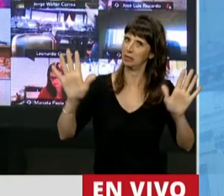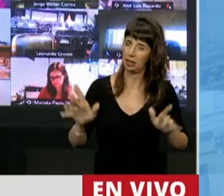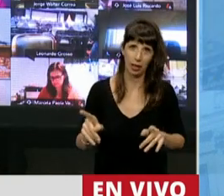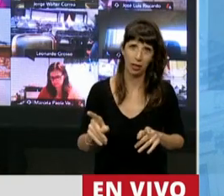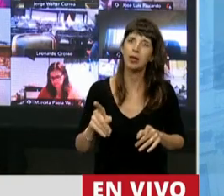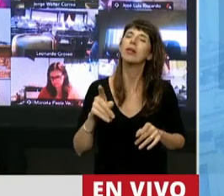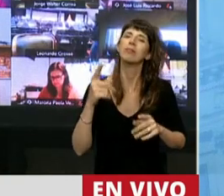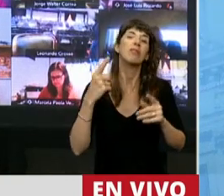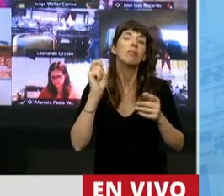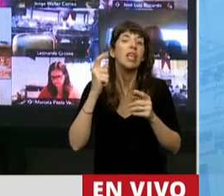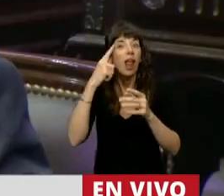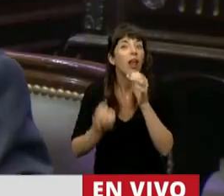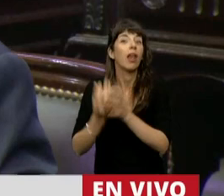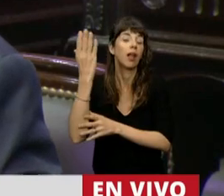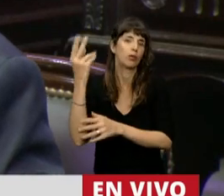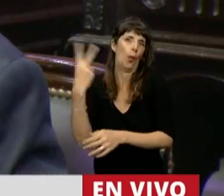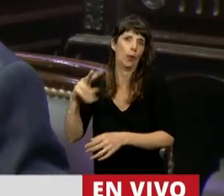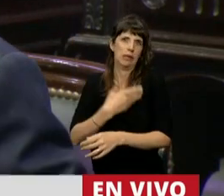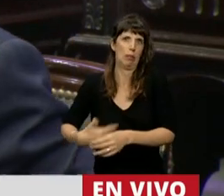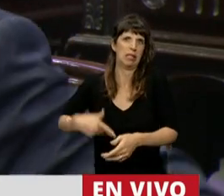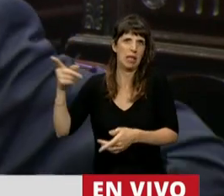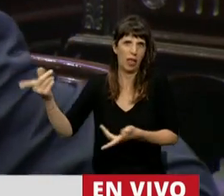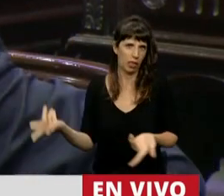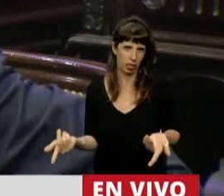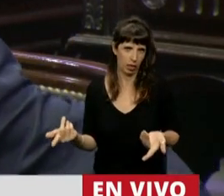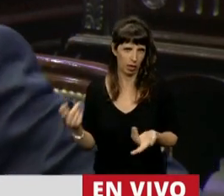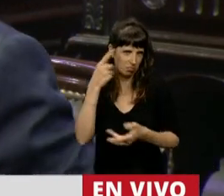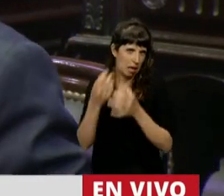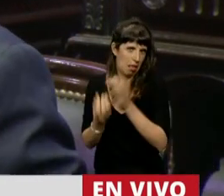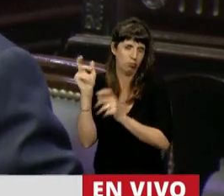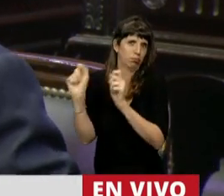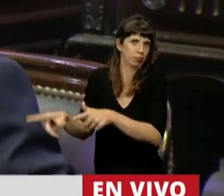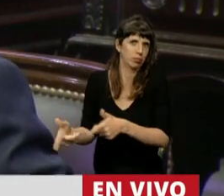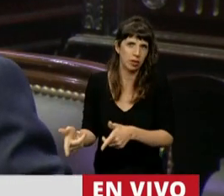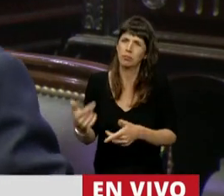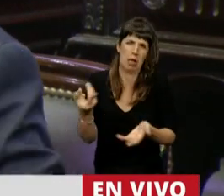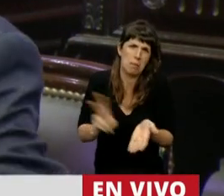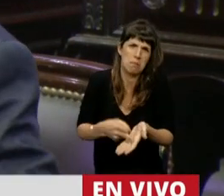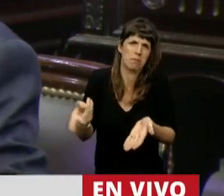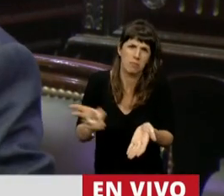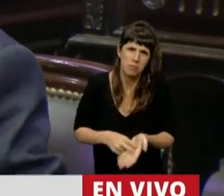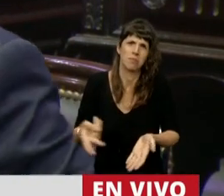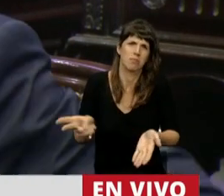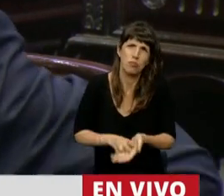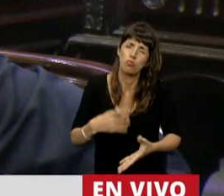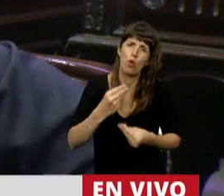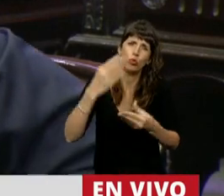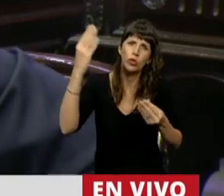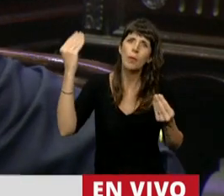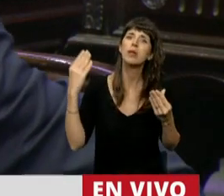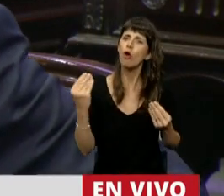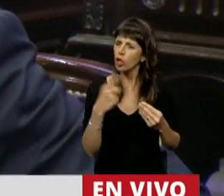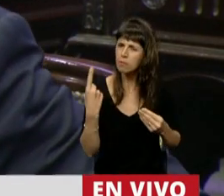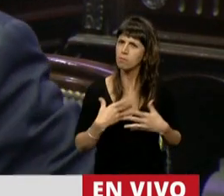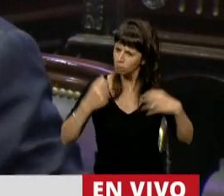Vicepresidente. Lo hemos dicho durante todo este tiempo como disco rayado, porque tenemos la convicción de que